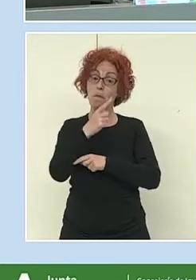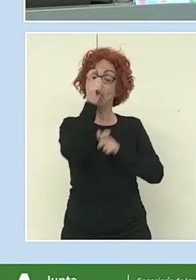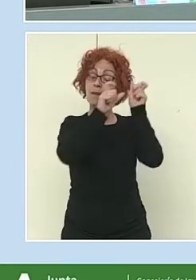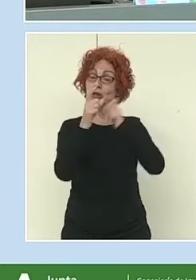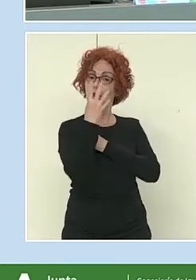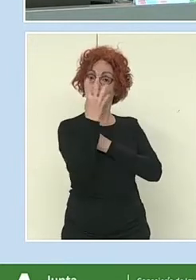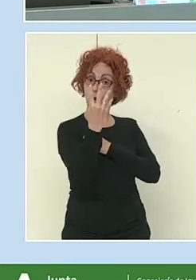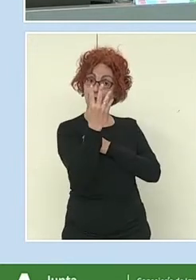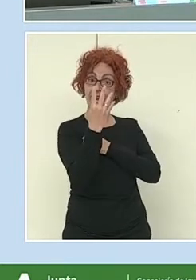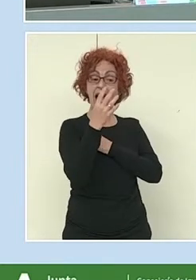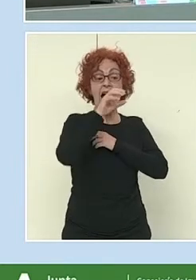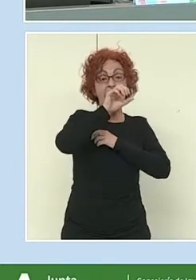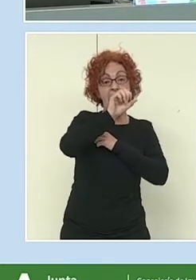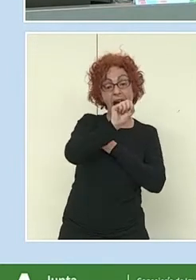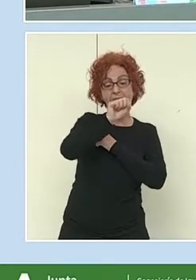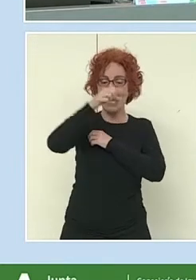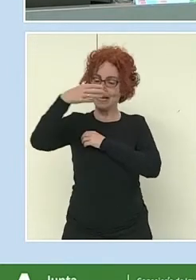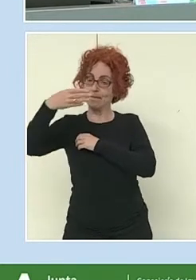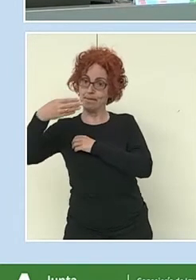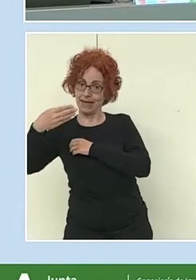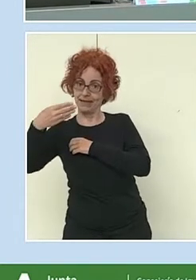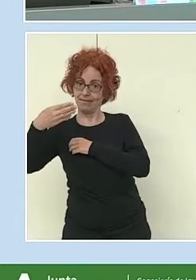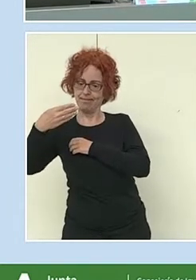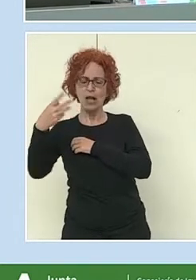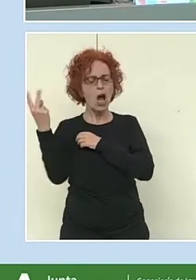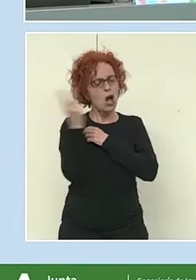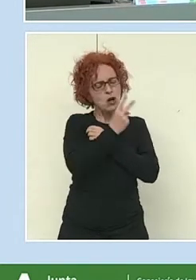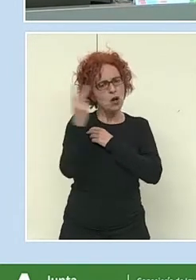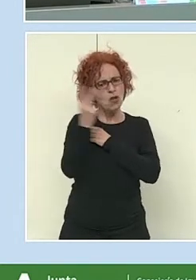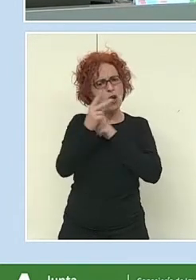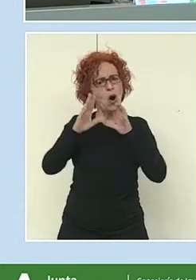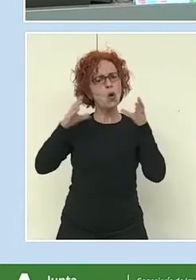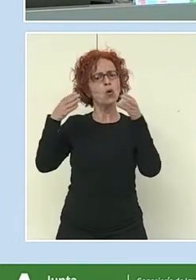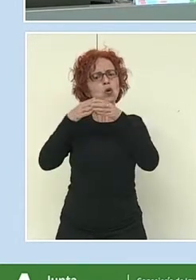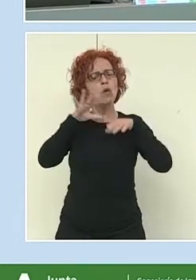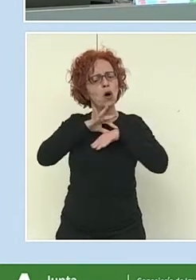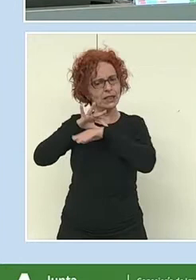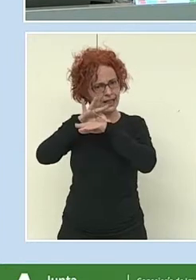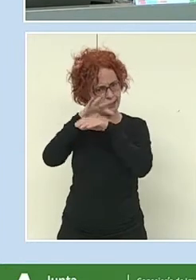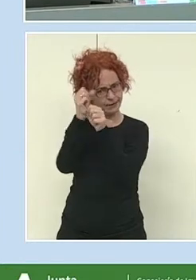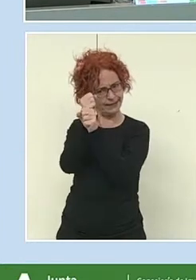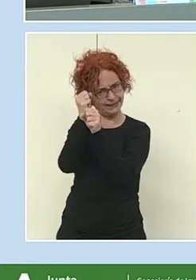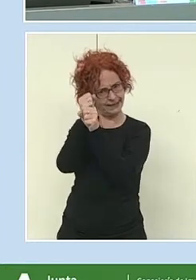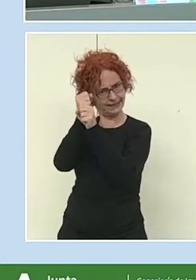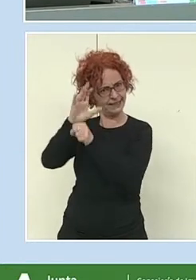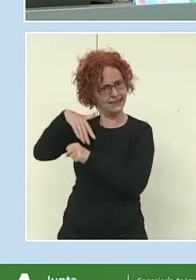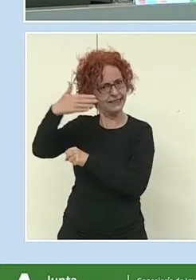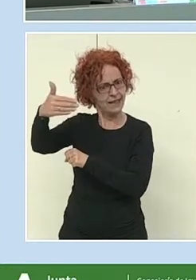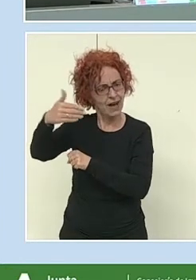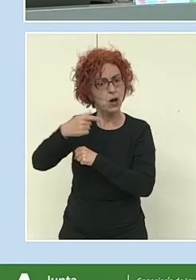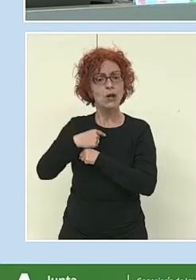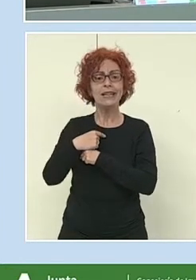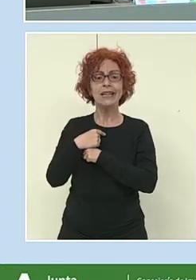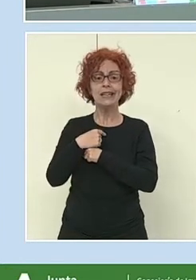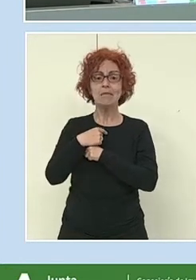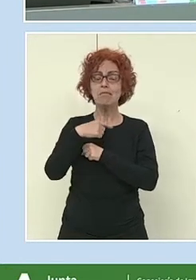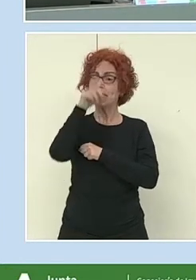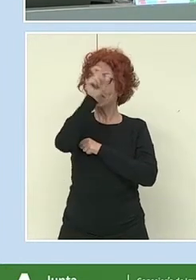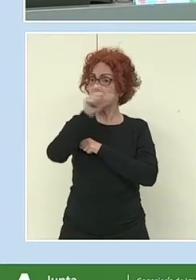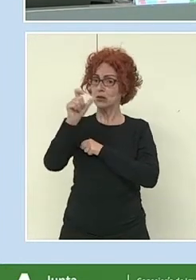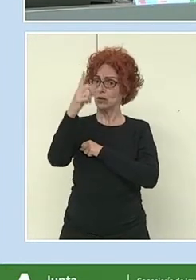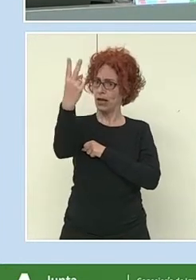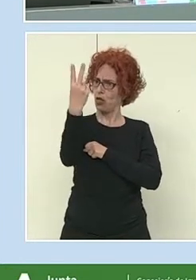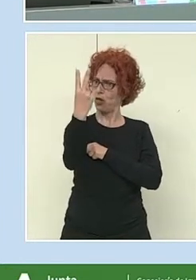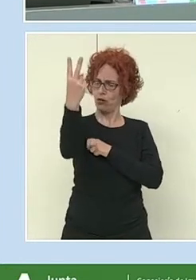A y B forman el equipo de orientación profesional. Y el resto de estudiantes van a ver qué está pasando en lo que les vamos a proponer.